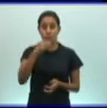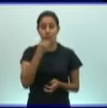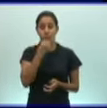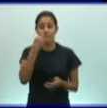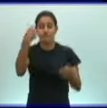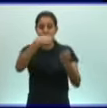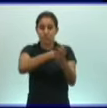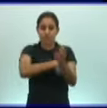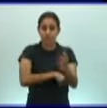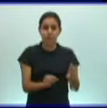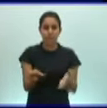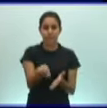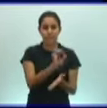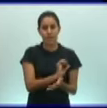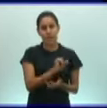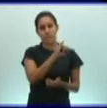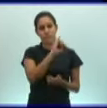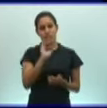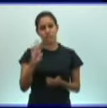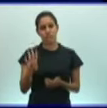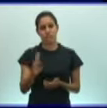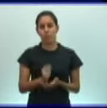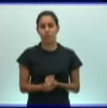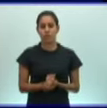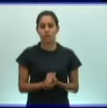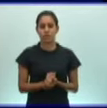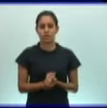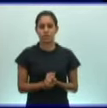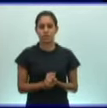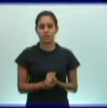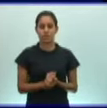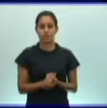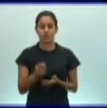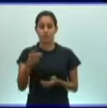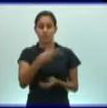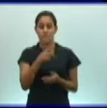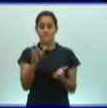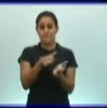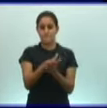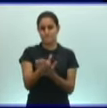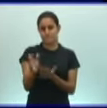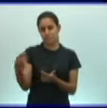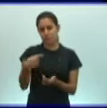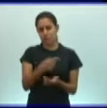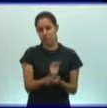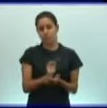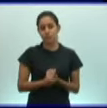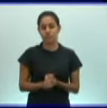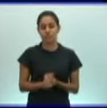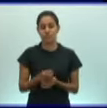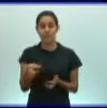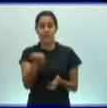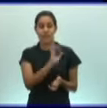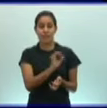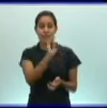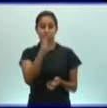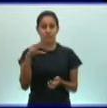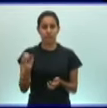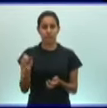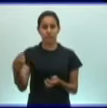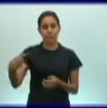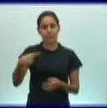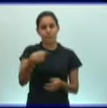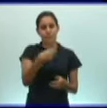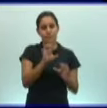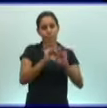64 del libro de texto, en el caso de los platermintos, y la página 70 del libro de texto, en el caso de los nematermintos.